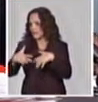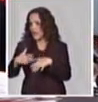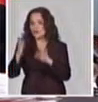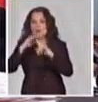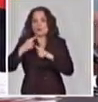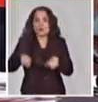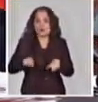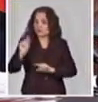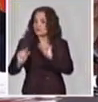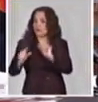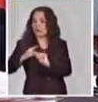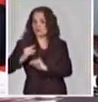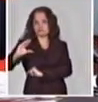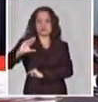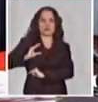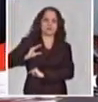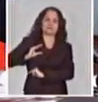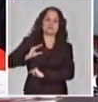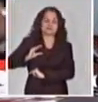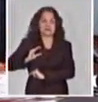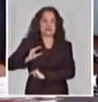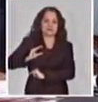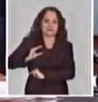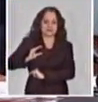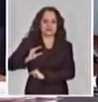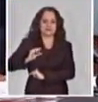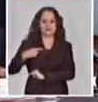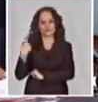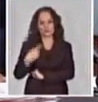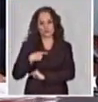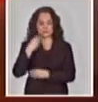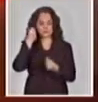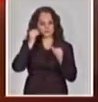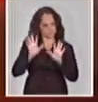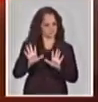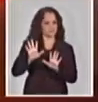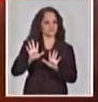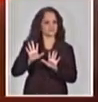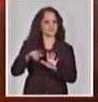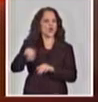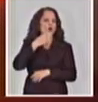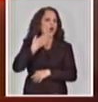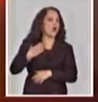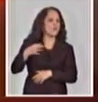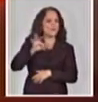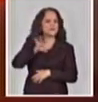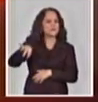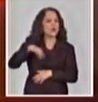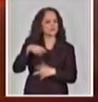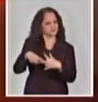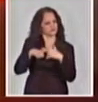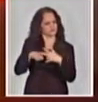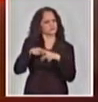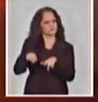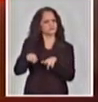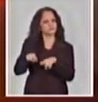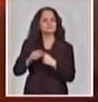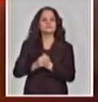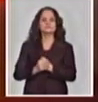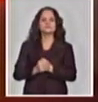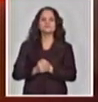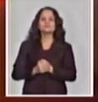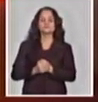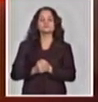hay un momento que tú tienes que hacer un alto y decir, bueno, ¿cómo se rompe el círculo vicioso? Es una medida disruptiva que cambie la